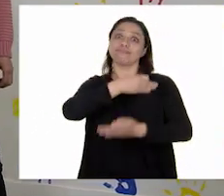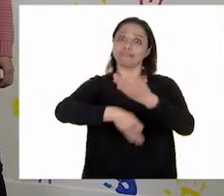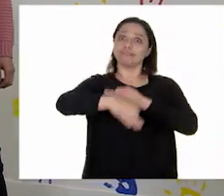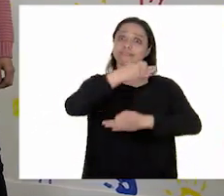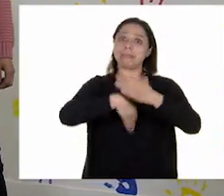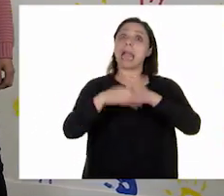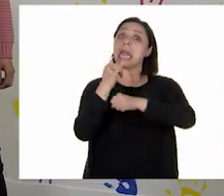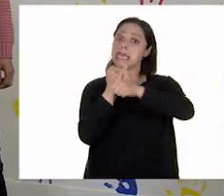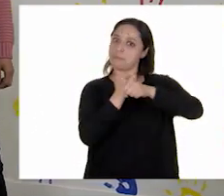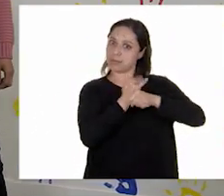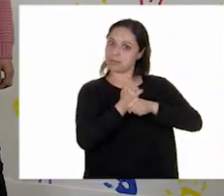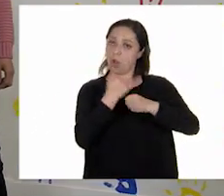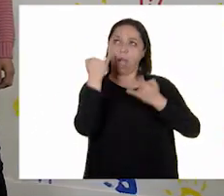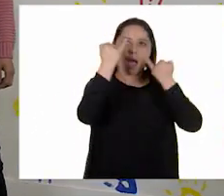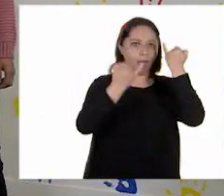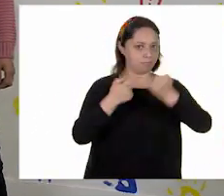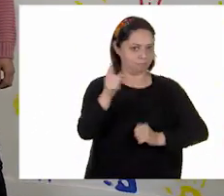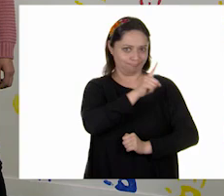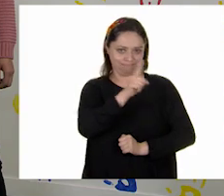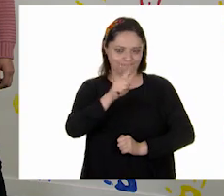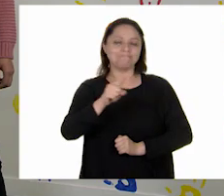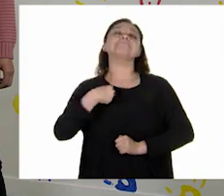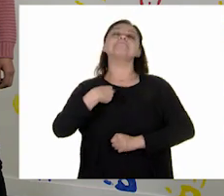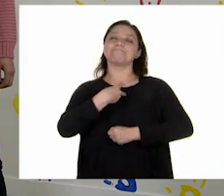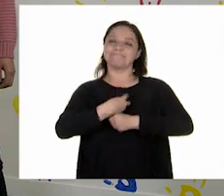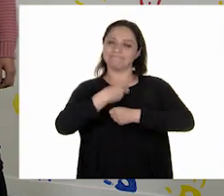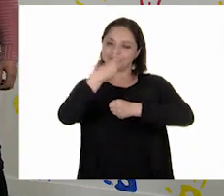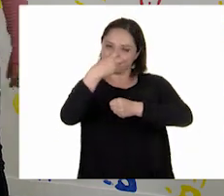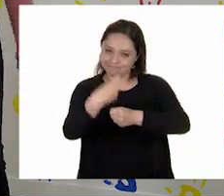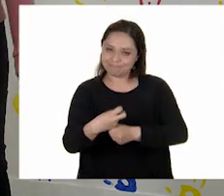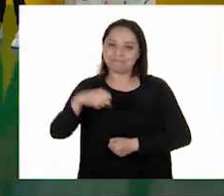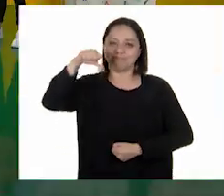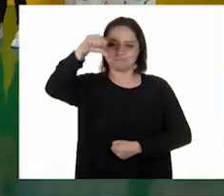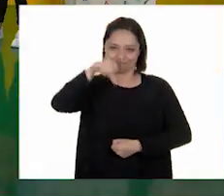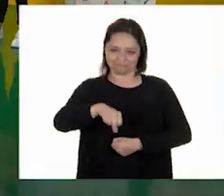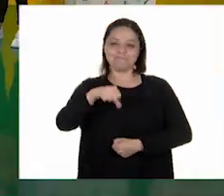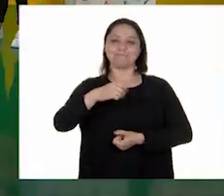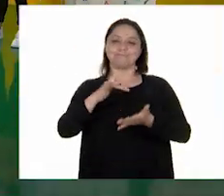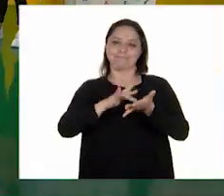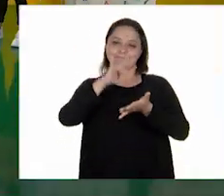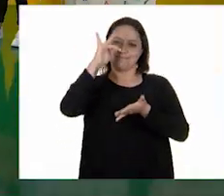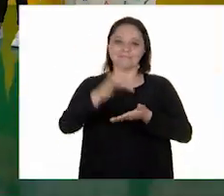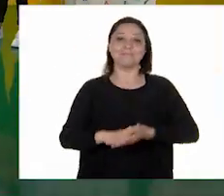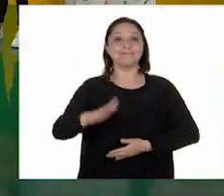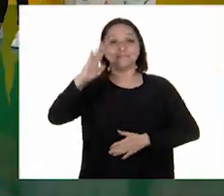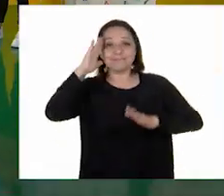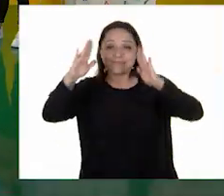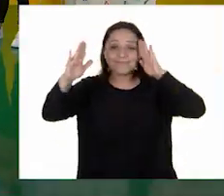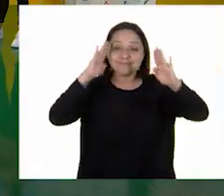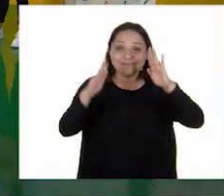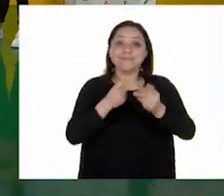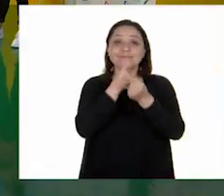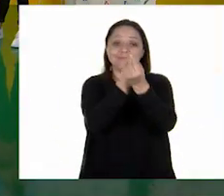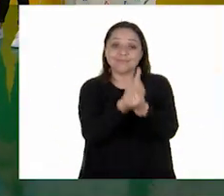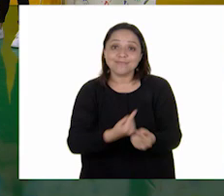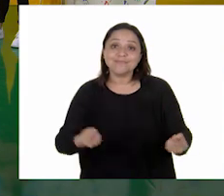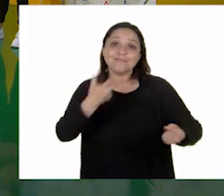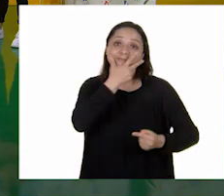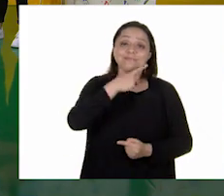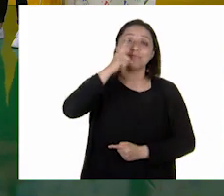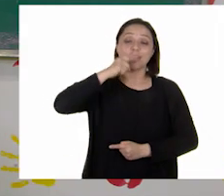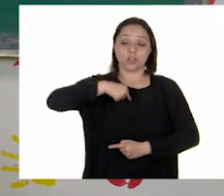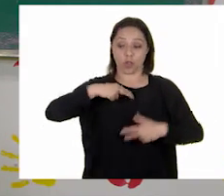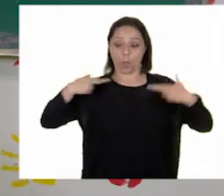lo inventa, ¿eh? Gracias por invitarme a participar en el ciclo 3. ¡Hola, niñas y niños! Yo soy la maestra